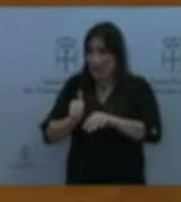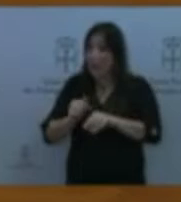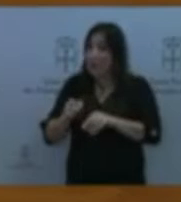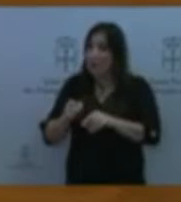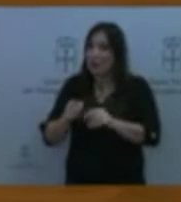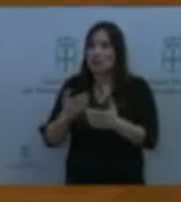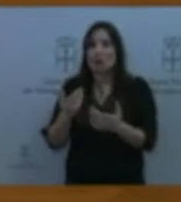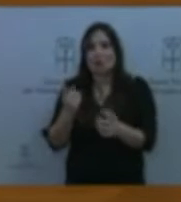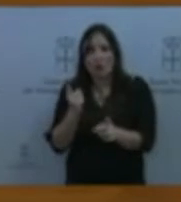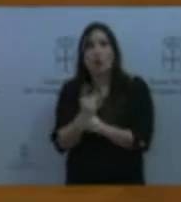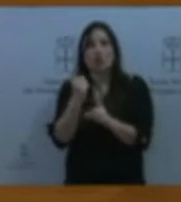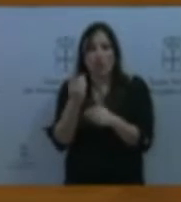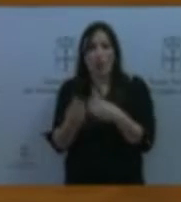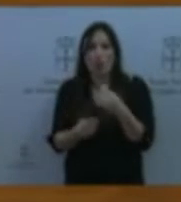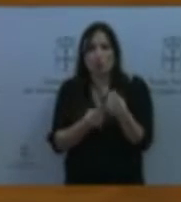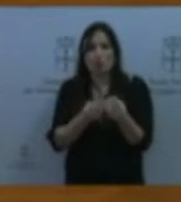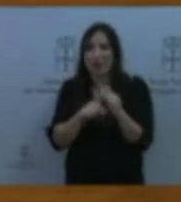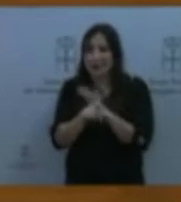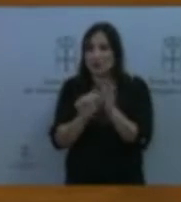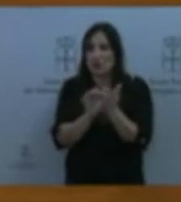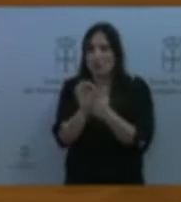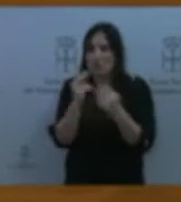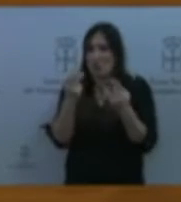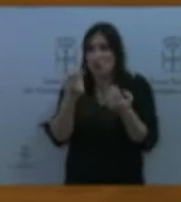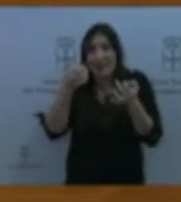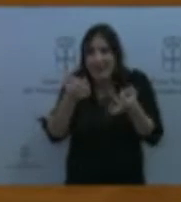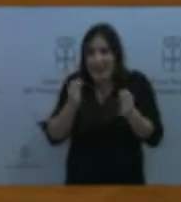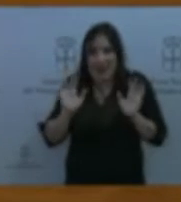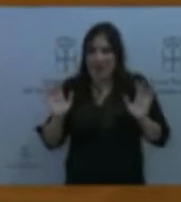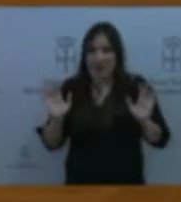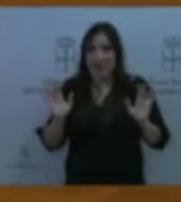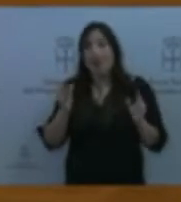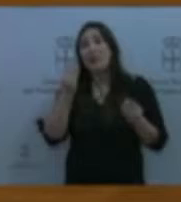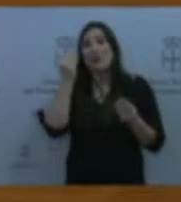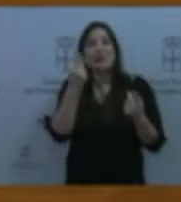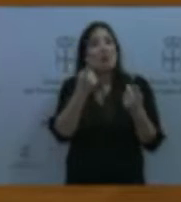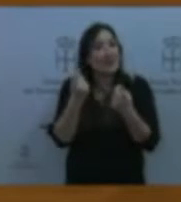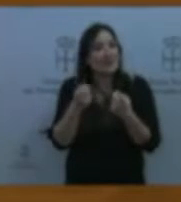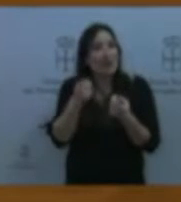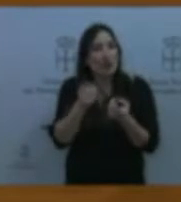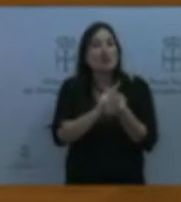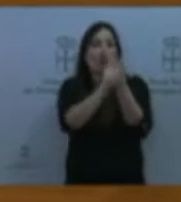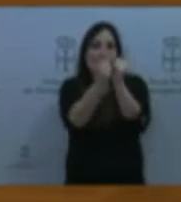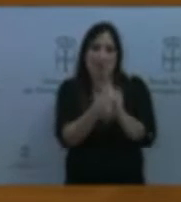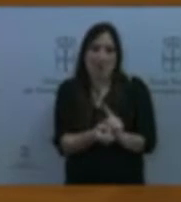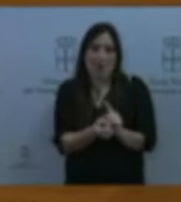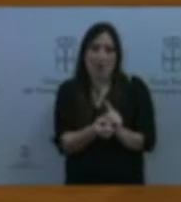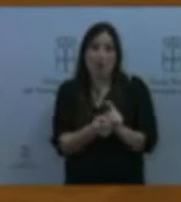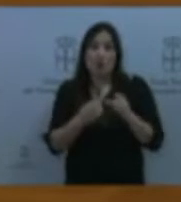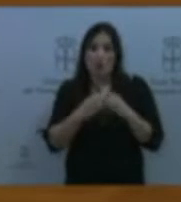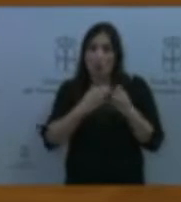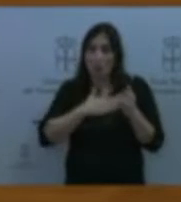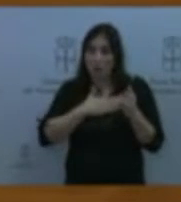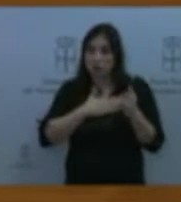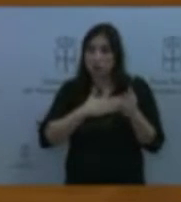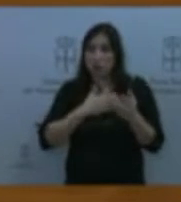Eso es una realidad y creemos que es necesario corregir eso y nuestro grupo en la siguiente legislatura va a traer propuestas concretas y pondrá propuestas